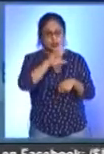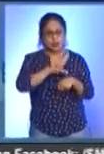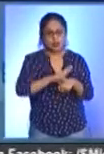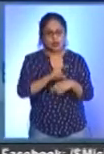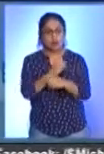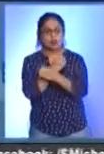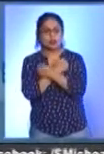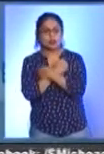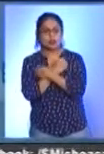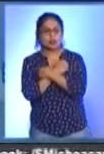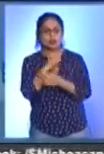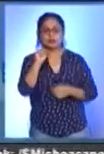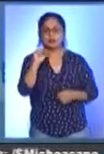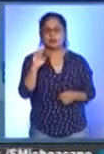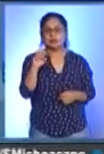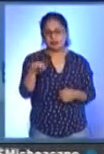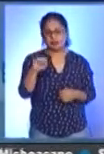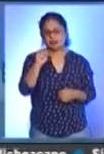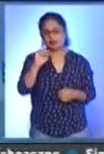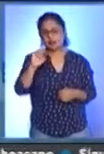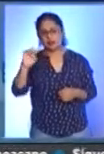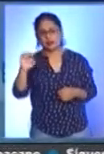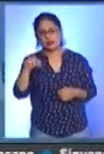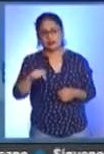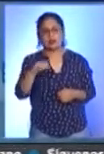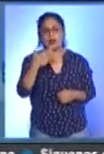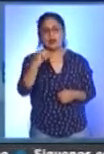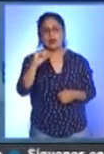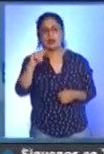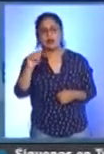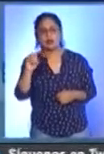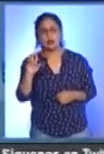Educación del Estado de Michoacán, Héctor Ayala Morales.